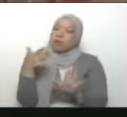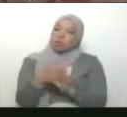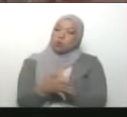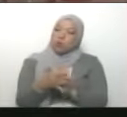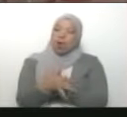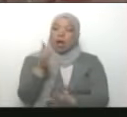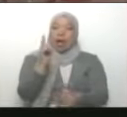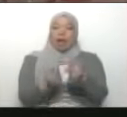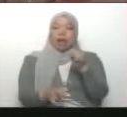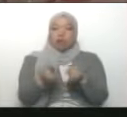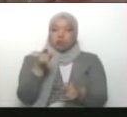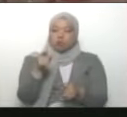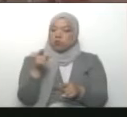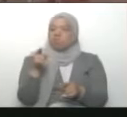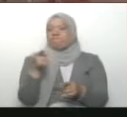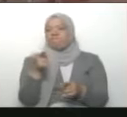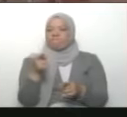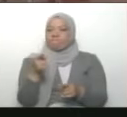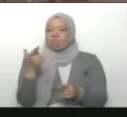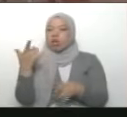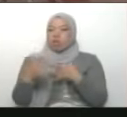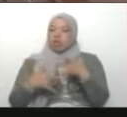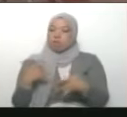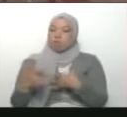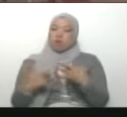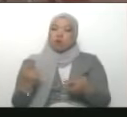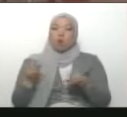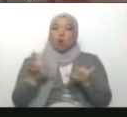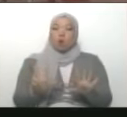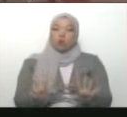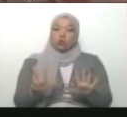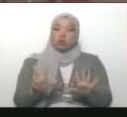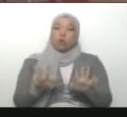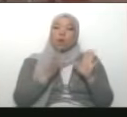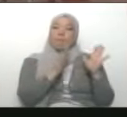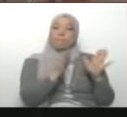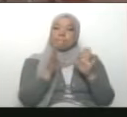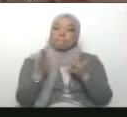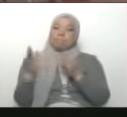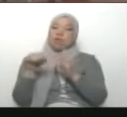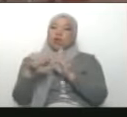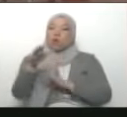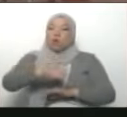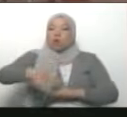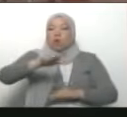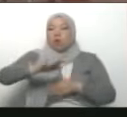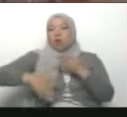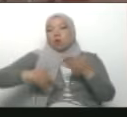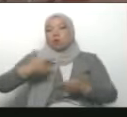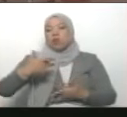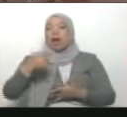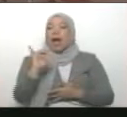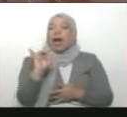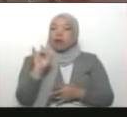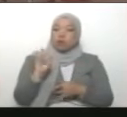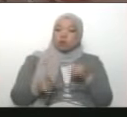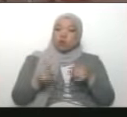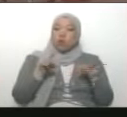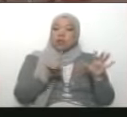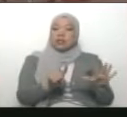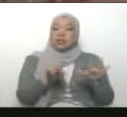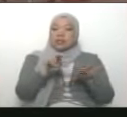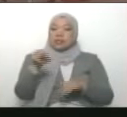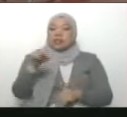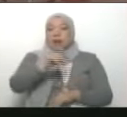algunos aspectos resaltantes de esta obra. Tenemos ocho pisos de residencia donde se pueden albergar simultáneamente 600